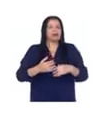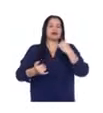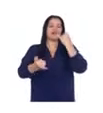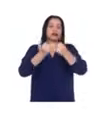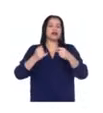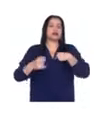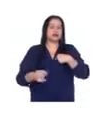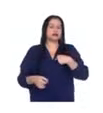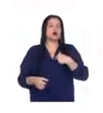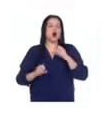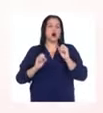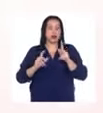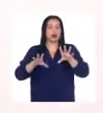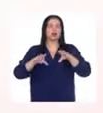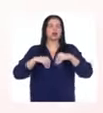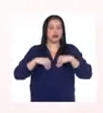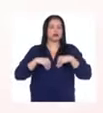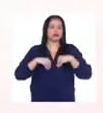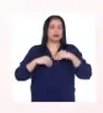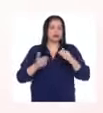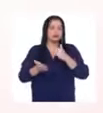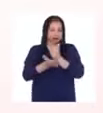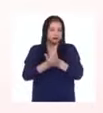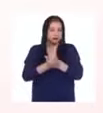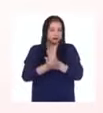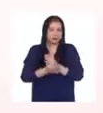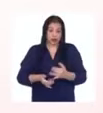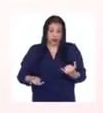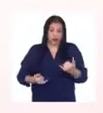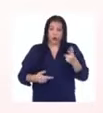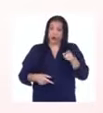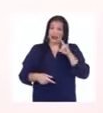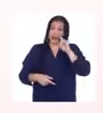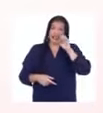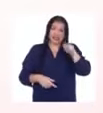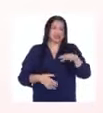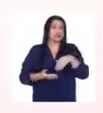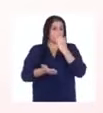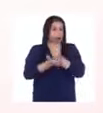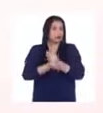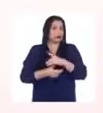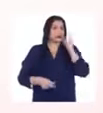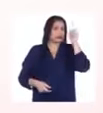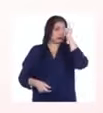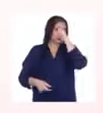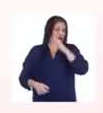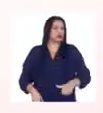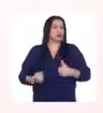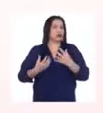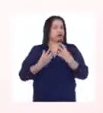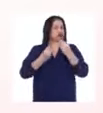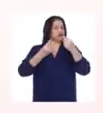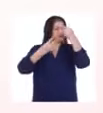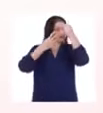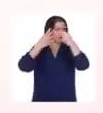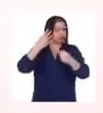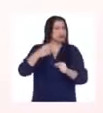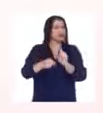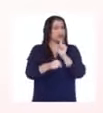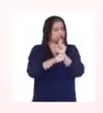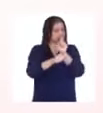aceptación de lo que está pasando. Obviamente estos momentos duros en su vida traen consigo varias lecciones, ¿verdad?